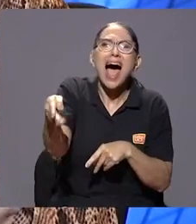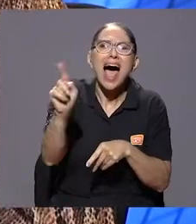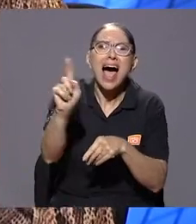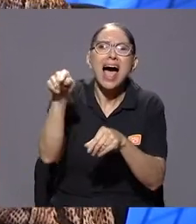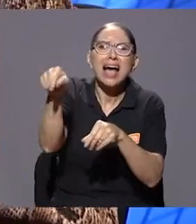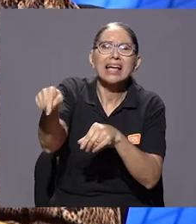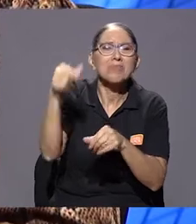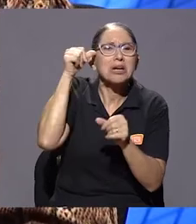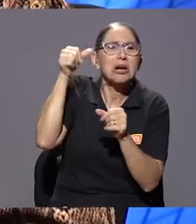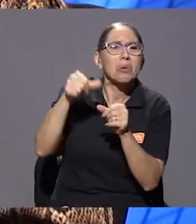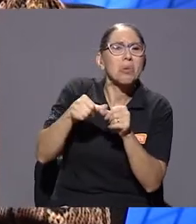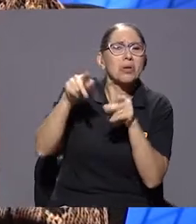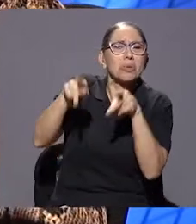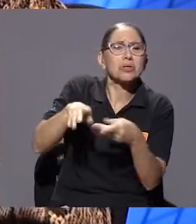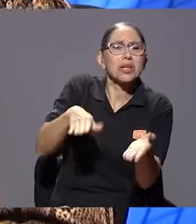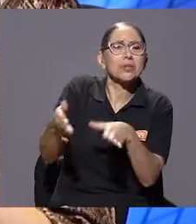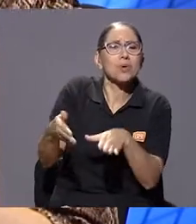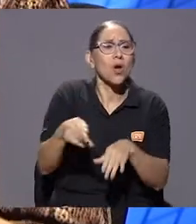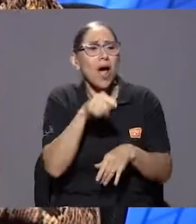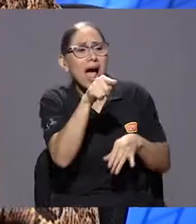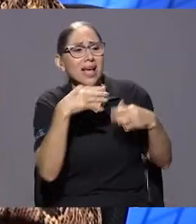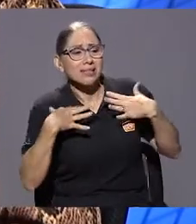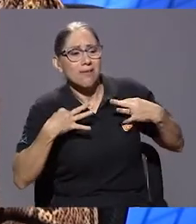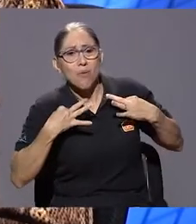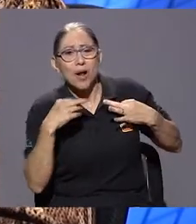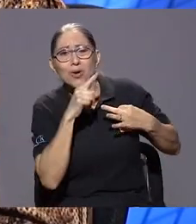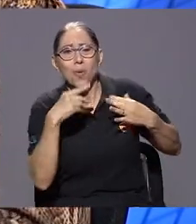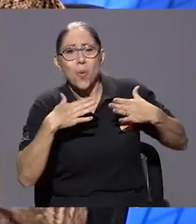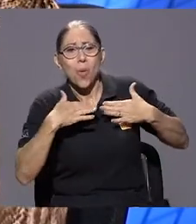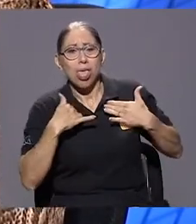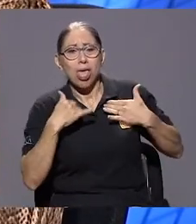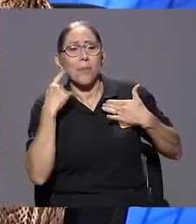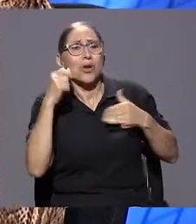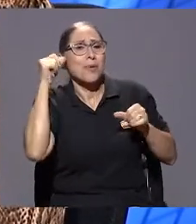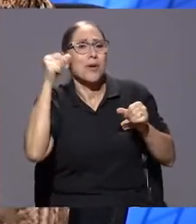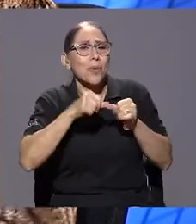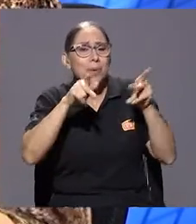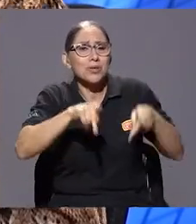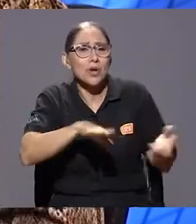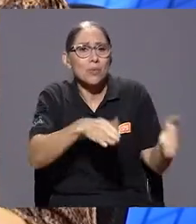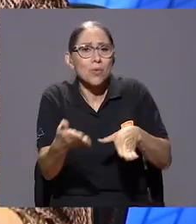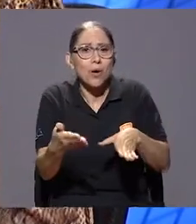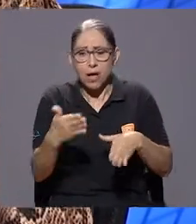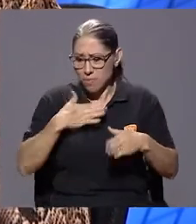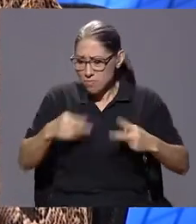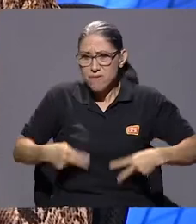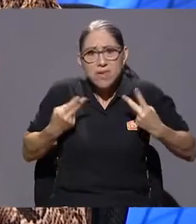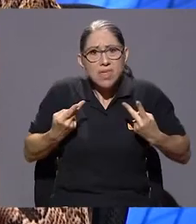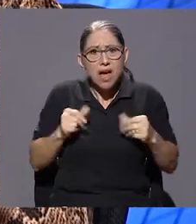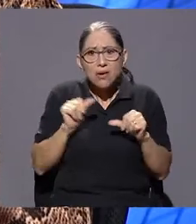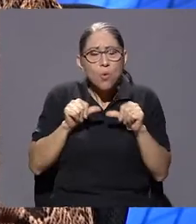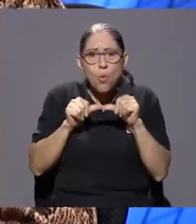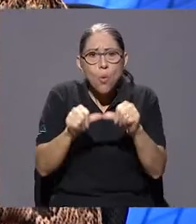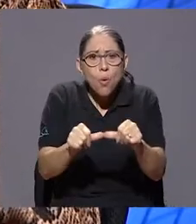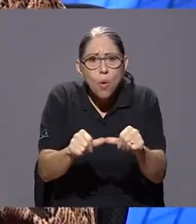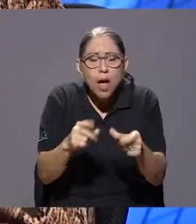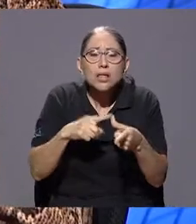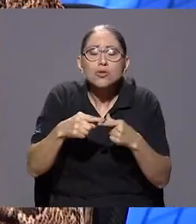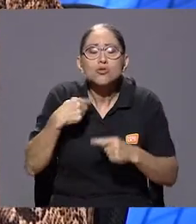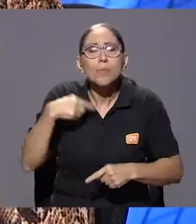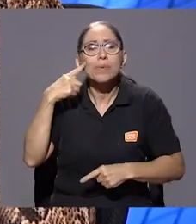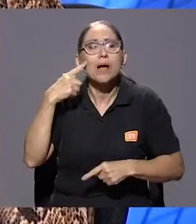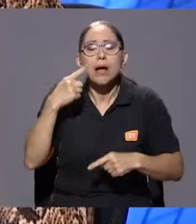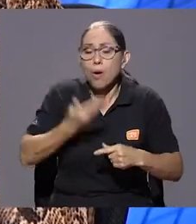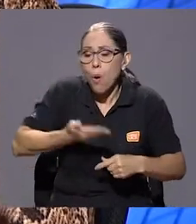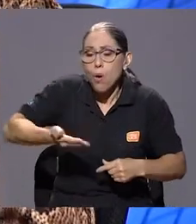ropa no la utilizo porque me recuerda esta persona, no, entonces yo no continúo mi vida. Y en este proceso de readaptación yo tengo que decir, ok, las cosas